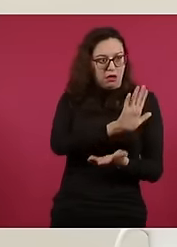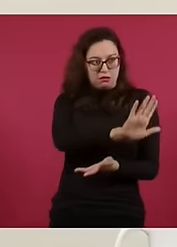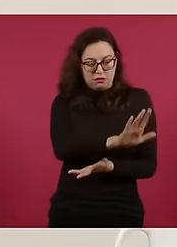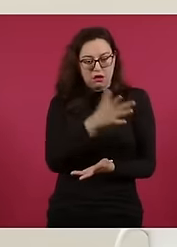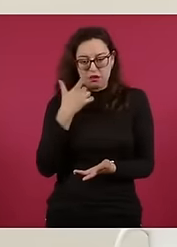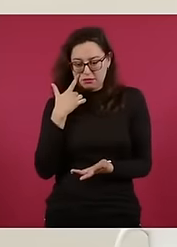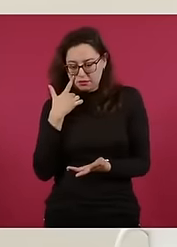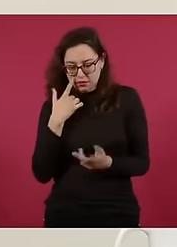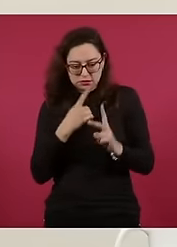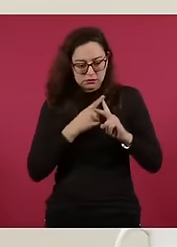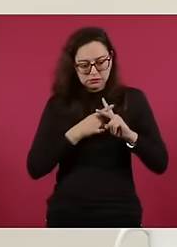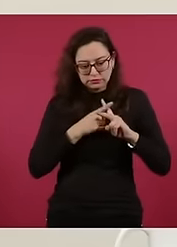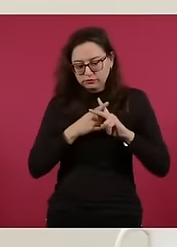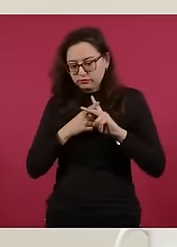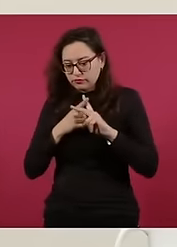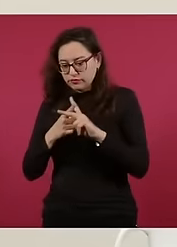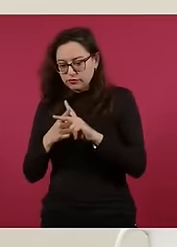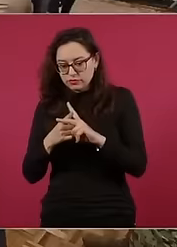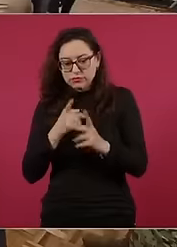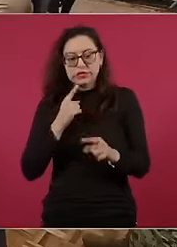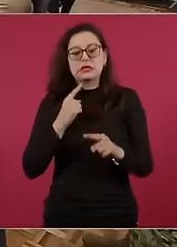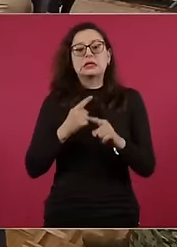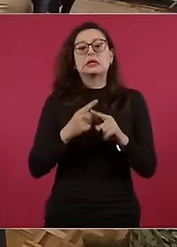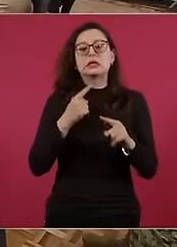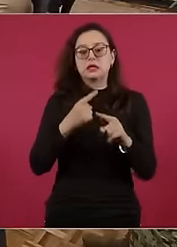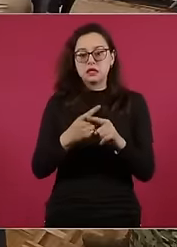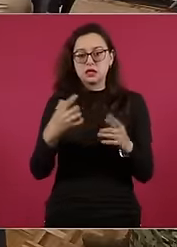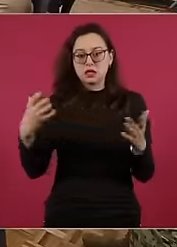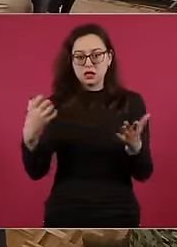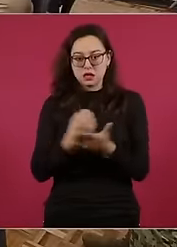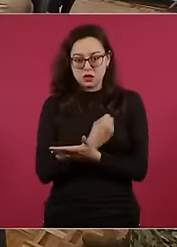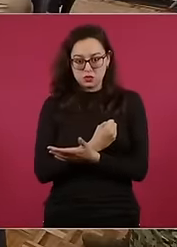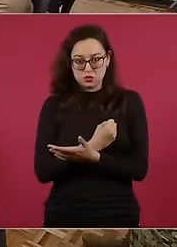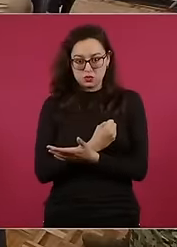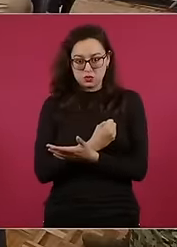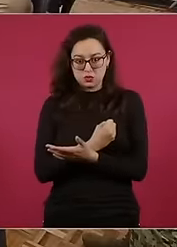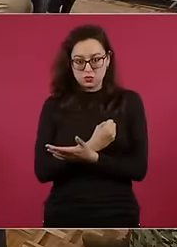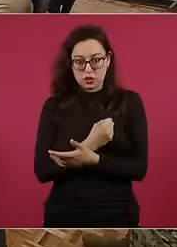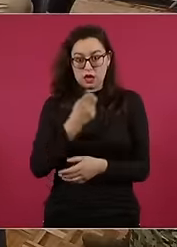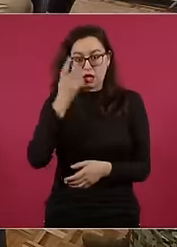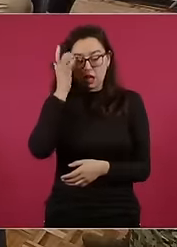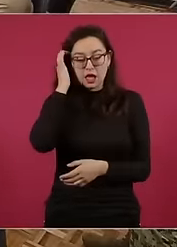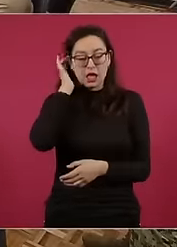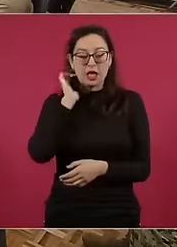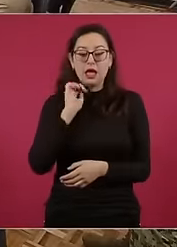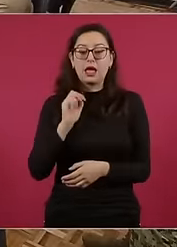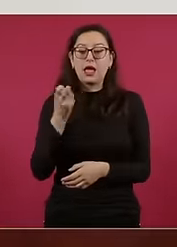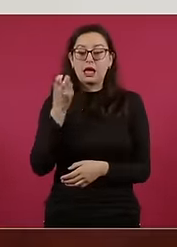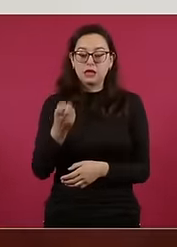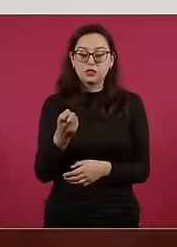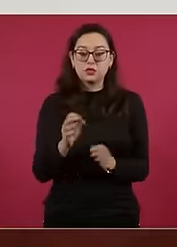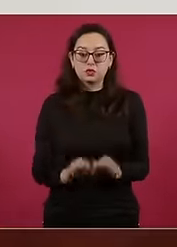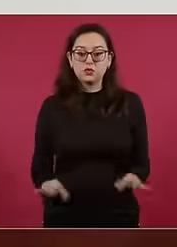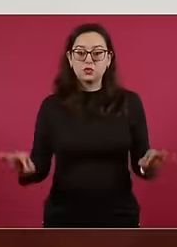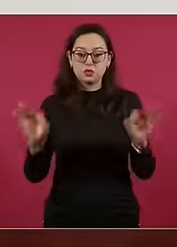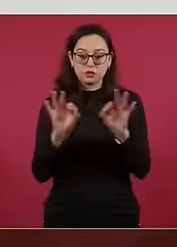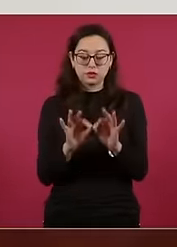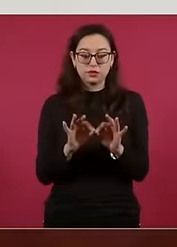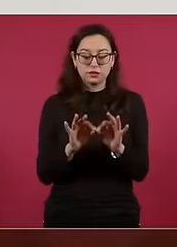autoridad competente sea la que dé a conocer cuántas actas hay